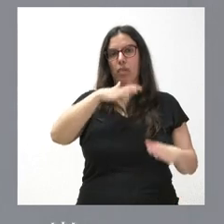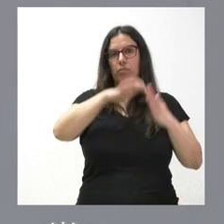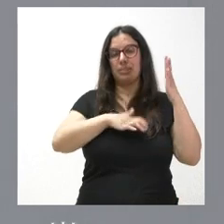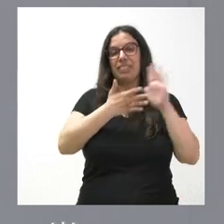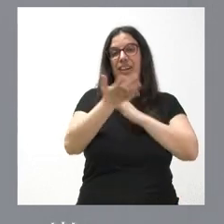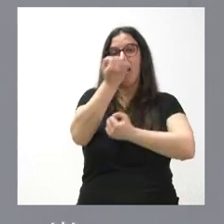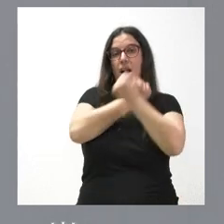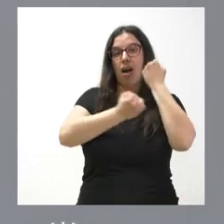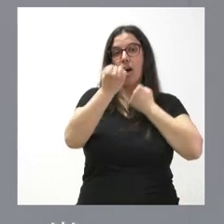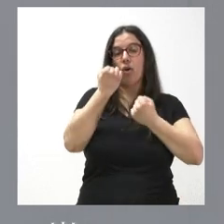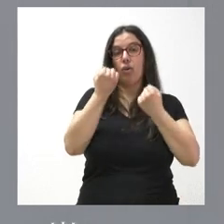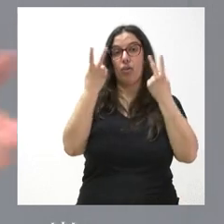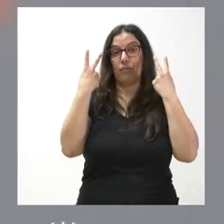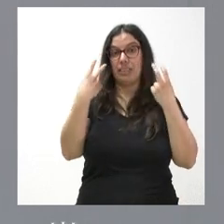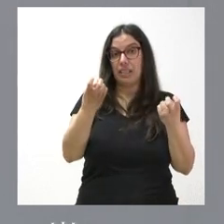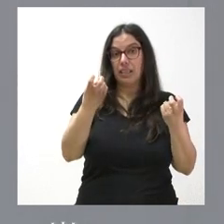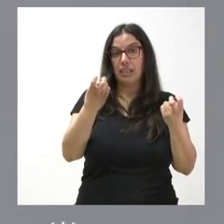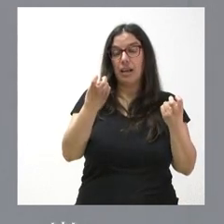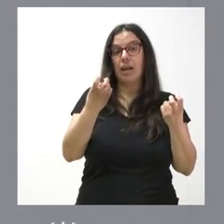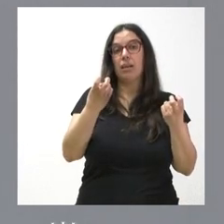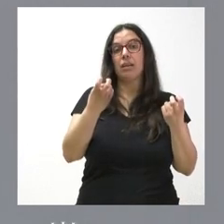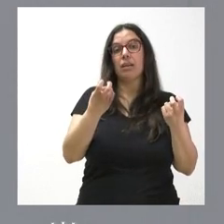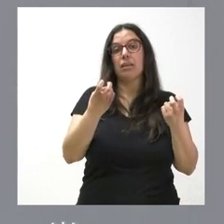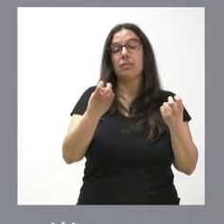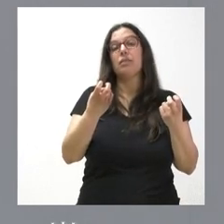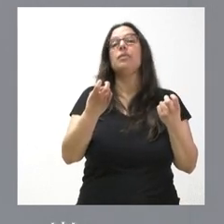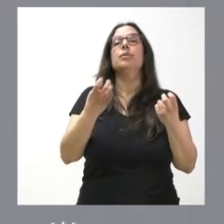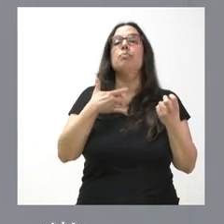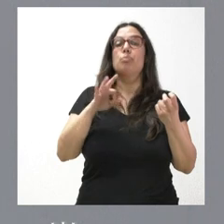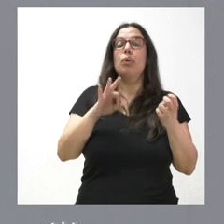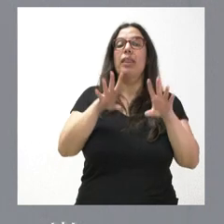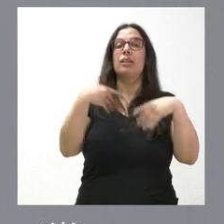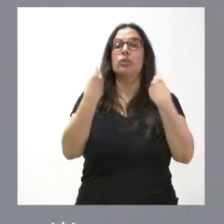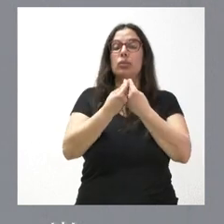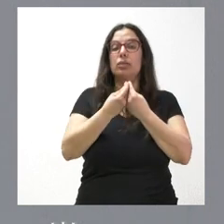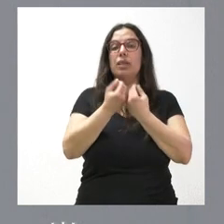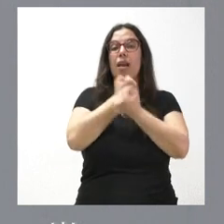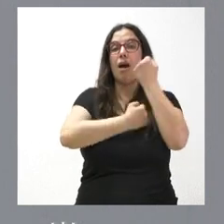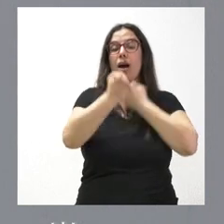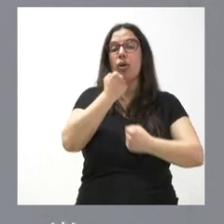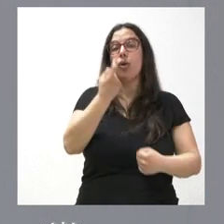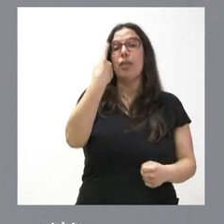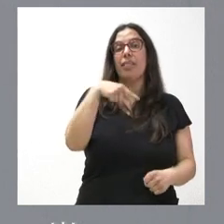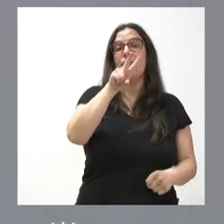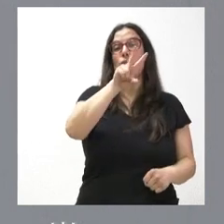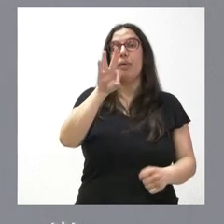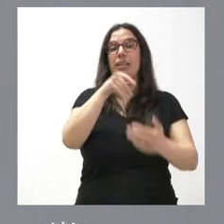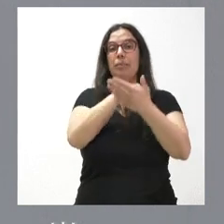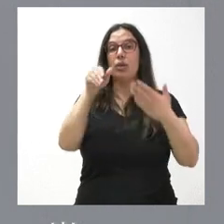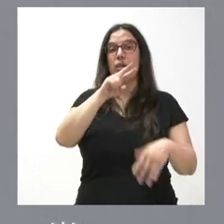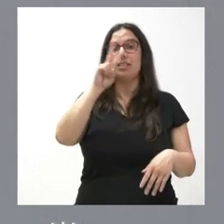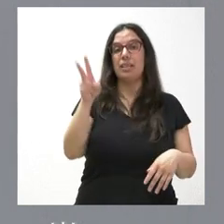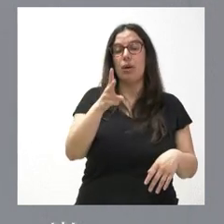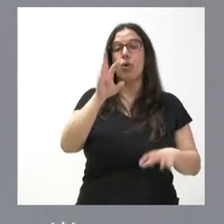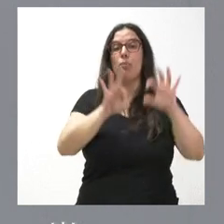fiscal, esas deducciones autonómicas, más la bajada del tipo de programación para los ciudadanos de Castilla y León, un ahorro fiscal de 120 millones de euros en el tramo